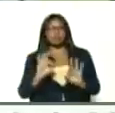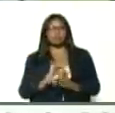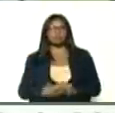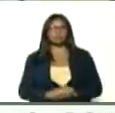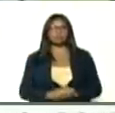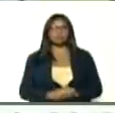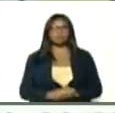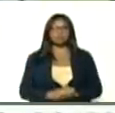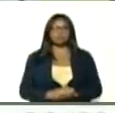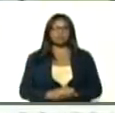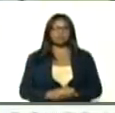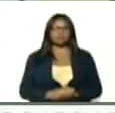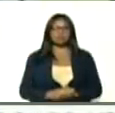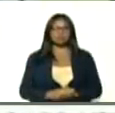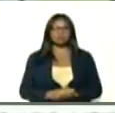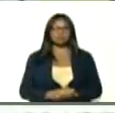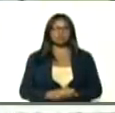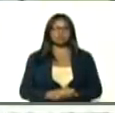verdad,